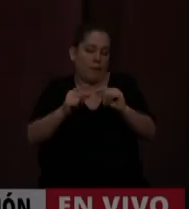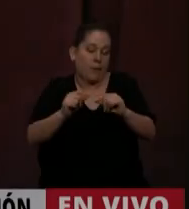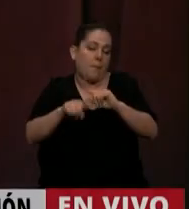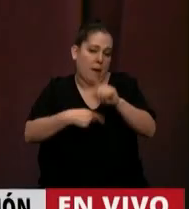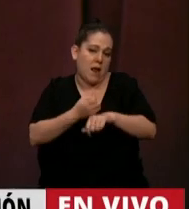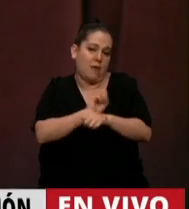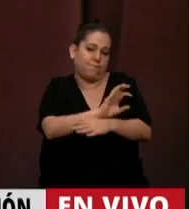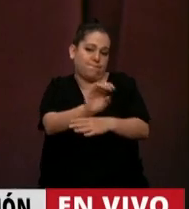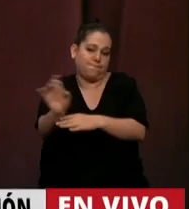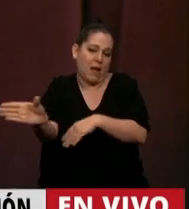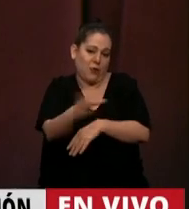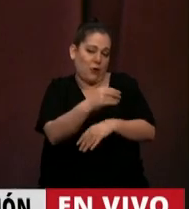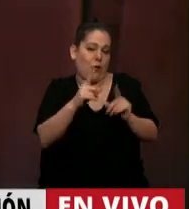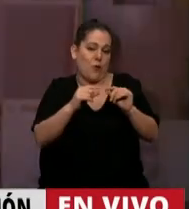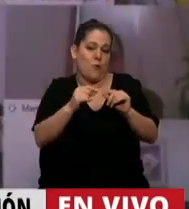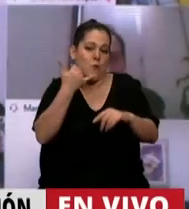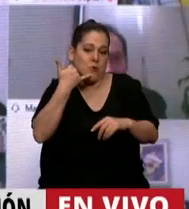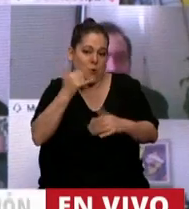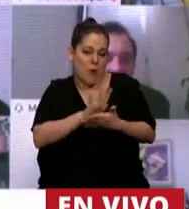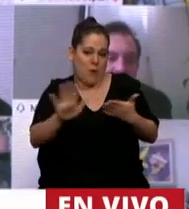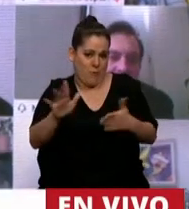En el uso de la palabra, el diputado Carlos Selva.